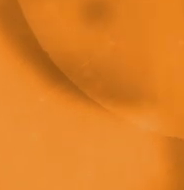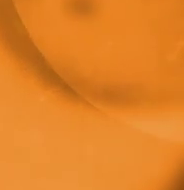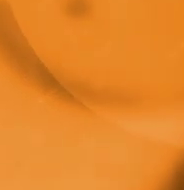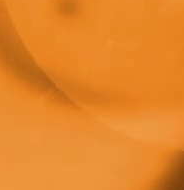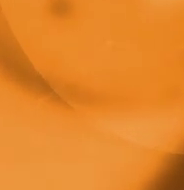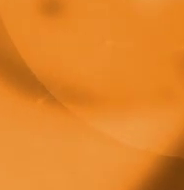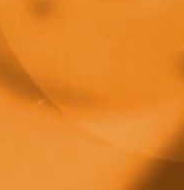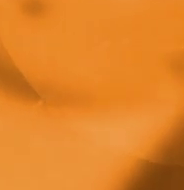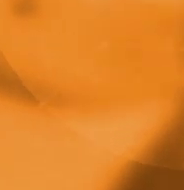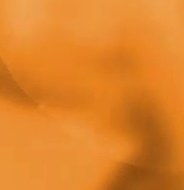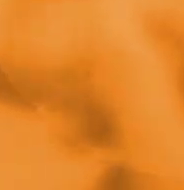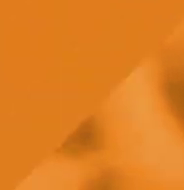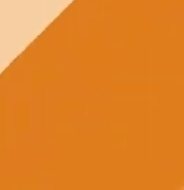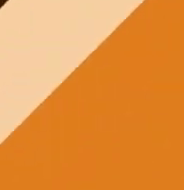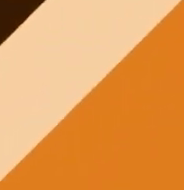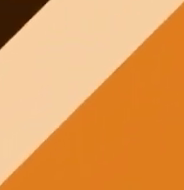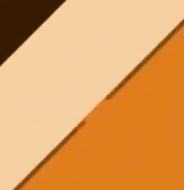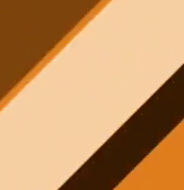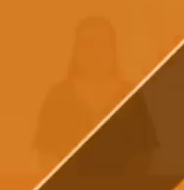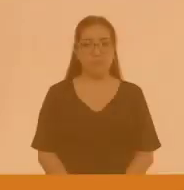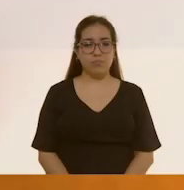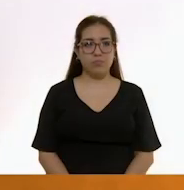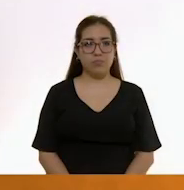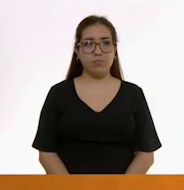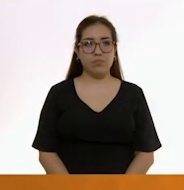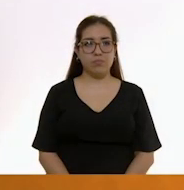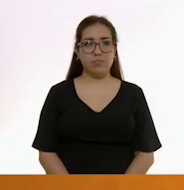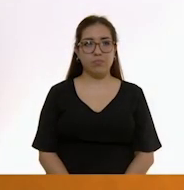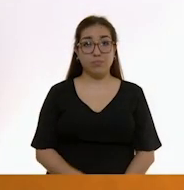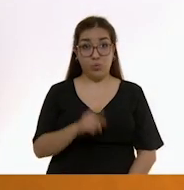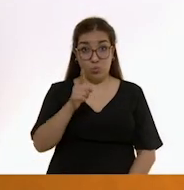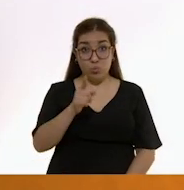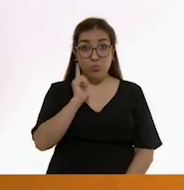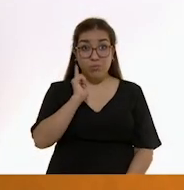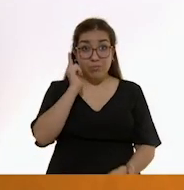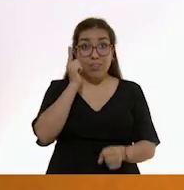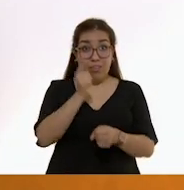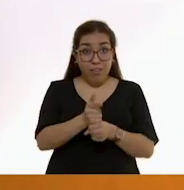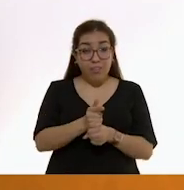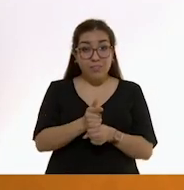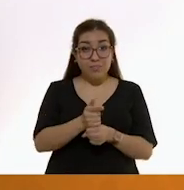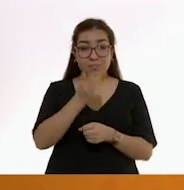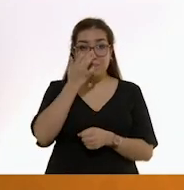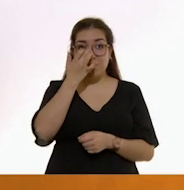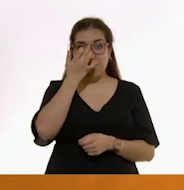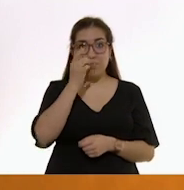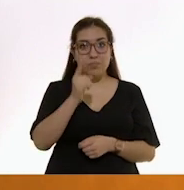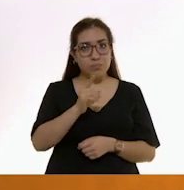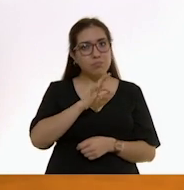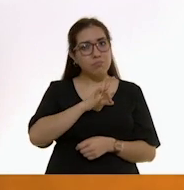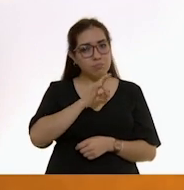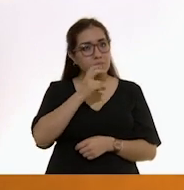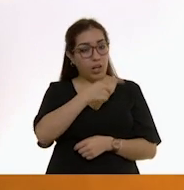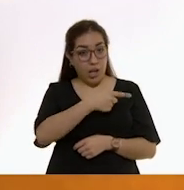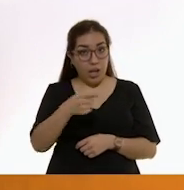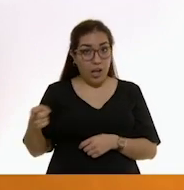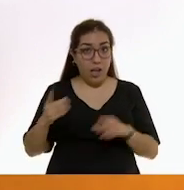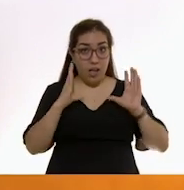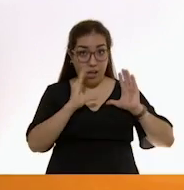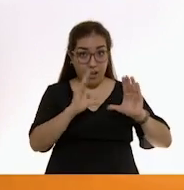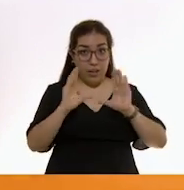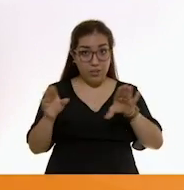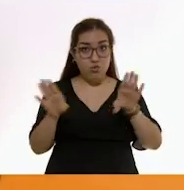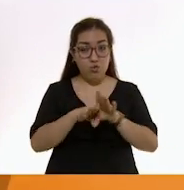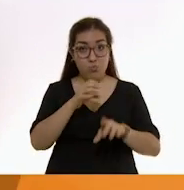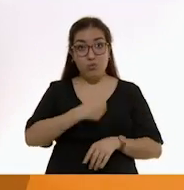¡Gracias! ¿Te das cuenta cómo puedes despertar su interés por alimentarse